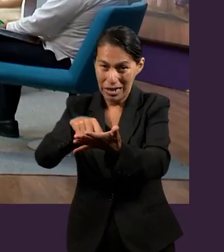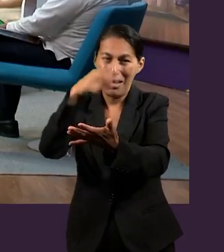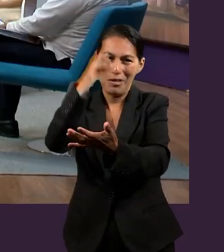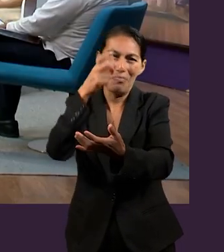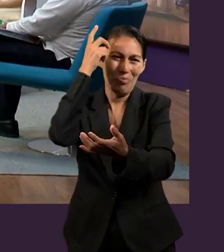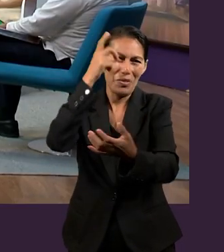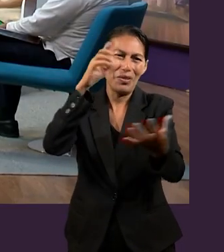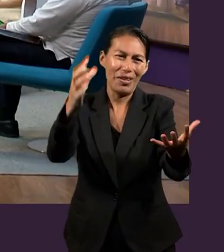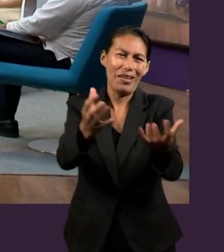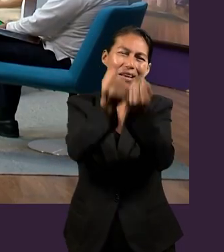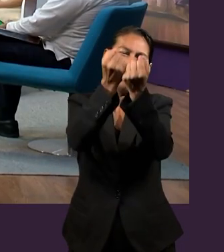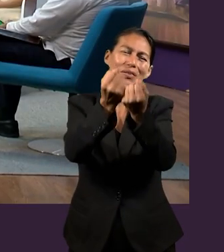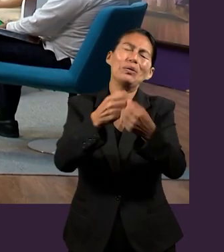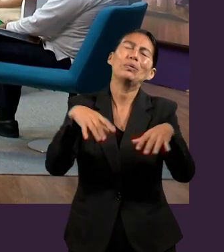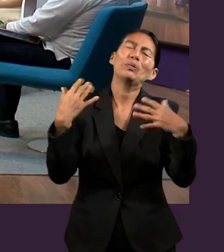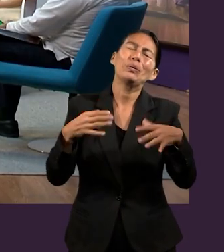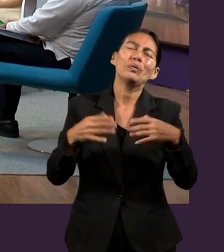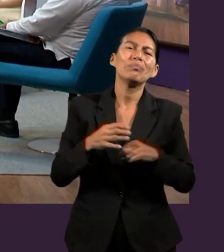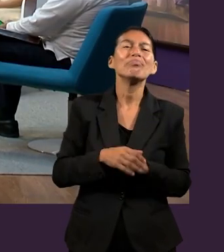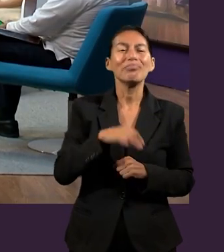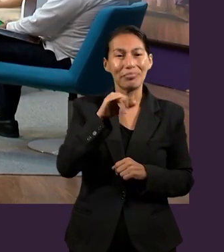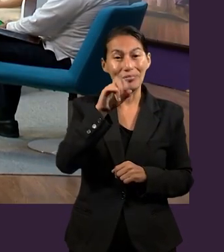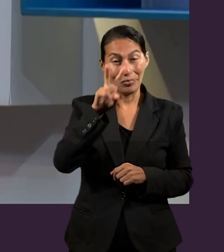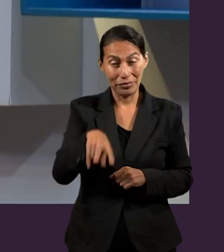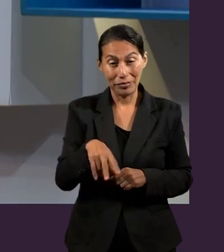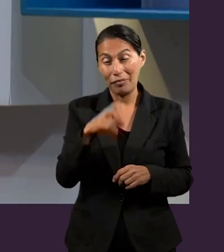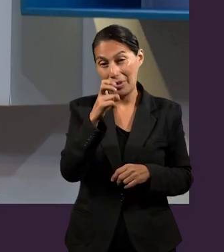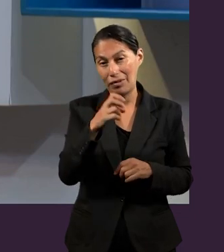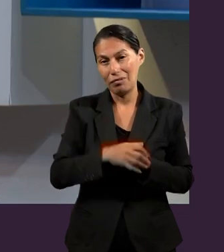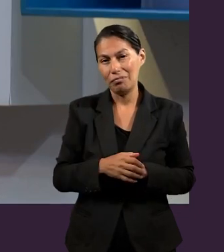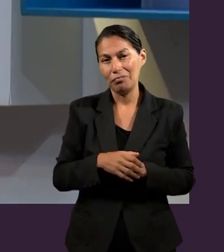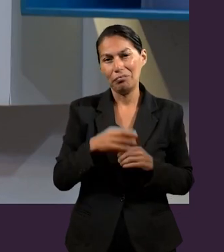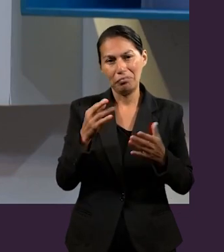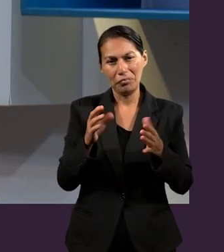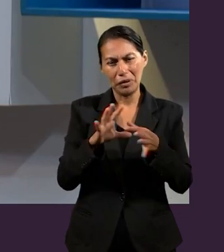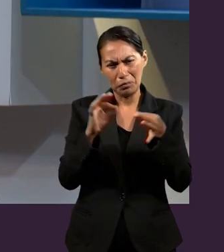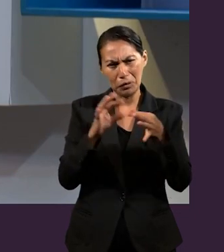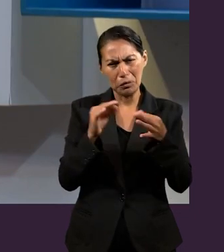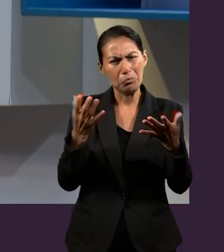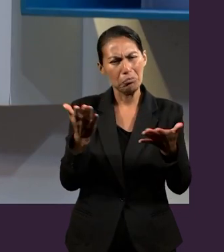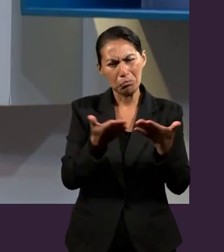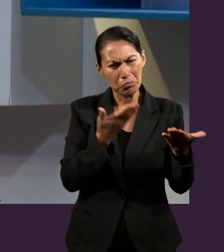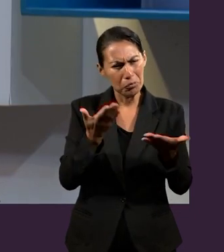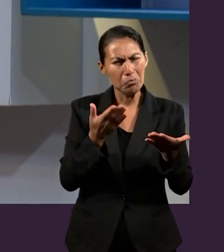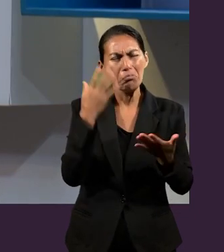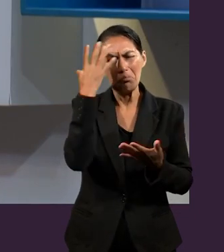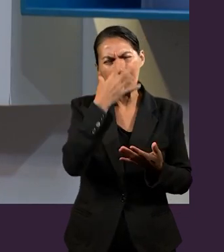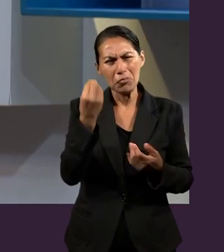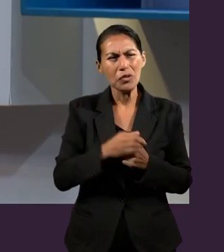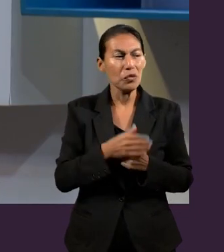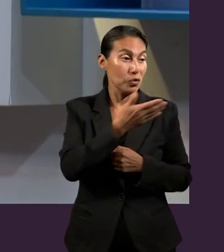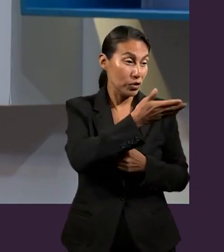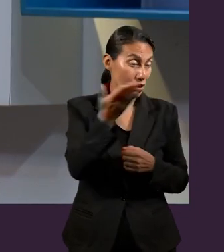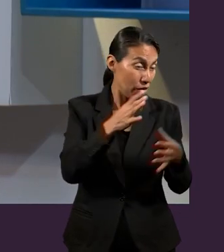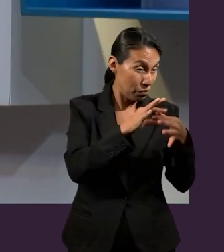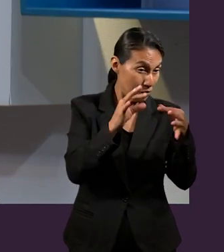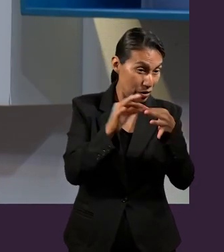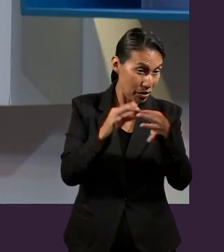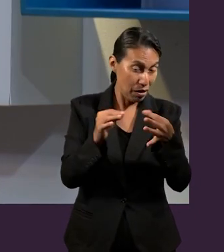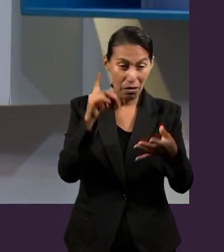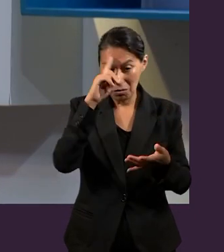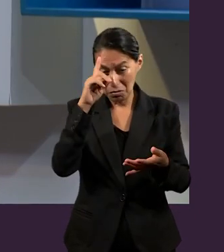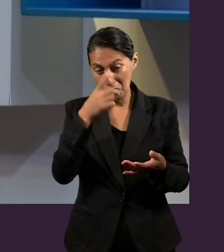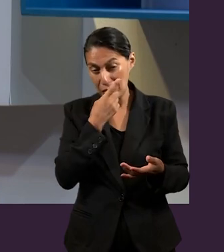Yo creo que ha sido un repaso muy bonito. Yo estoy muy contento por la participación de ustedes, por esa